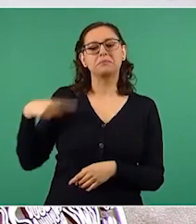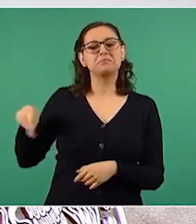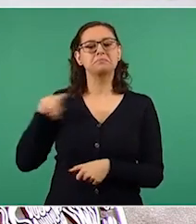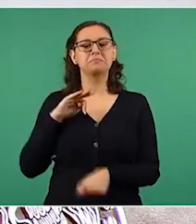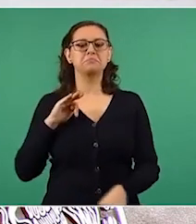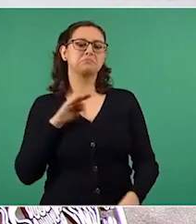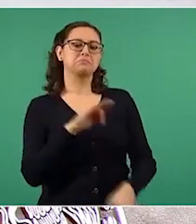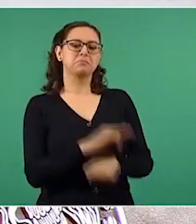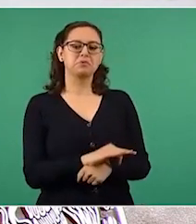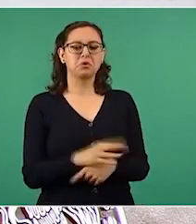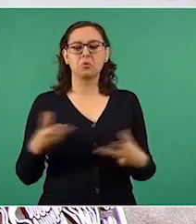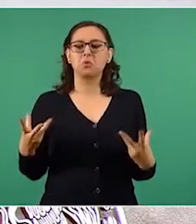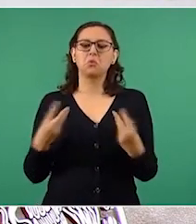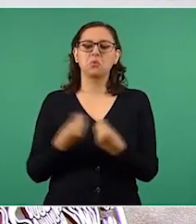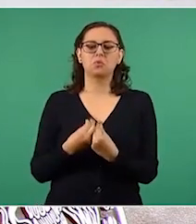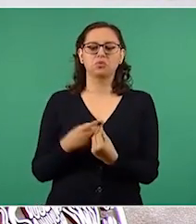cuidan?